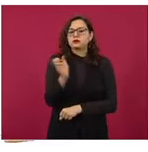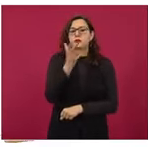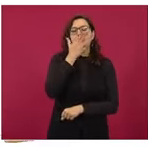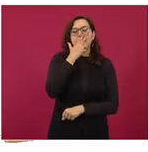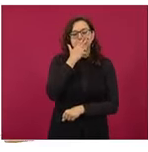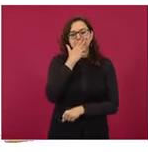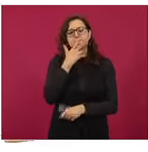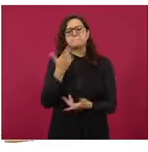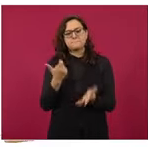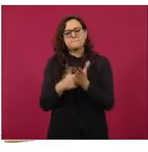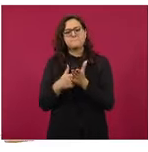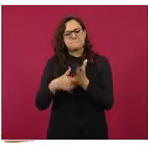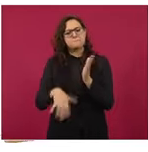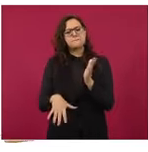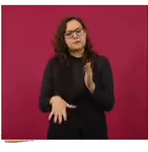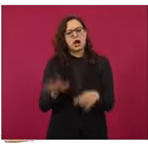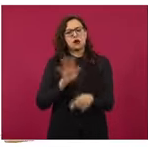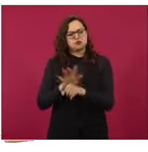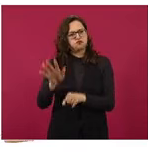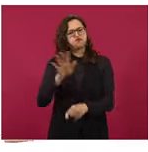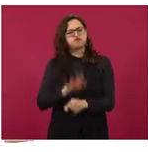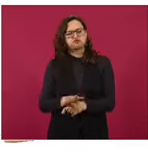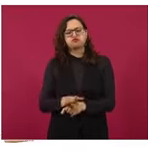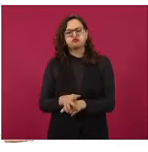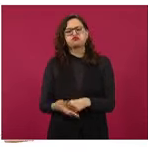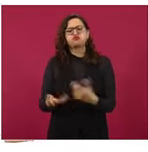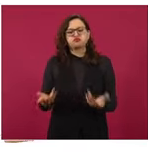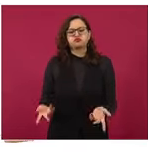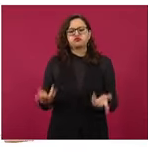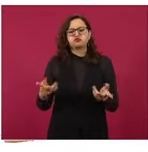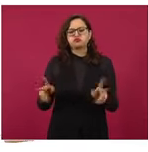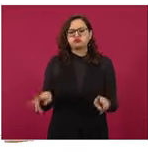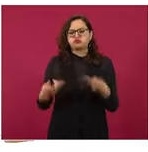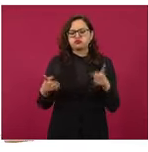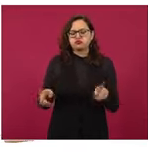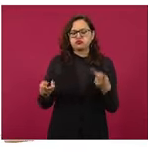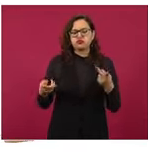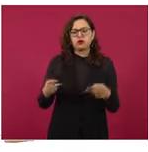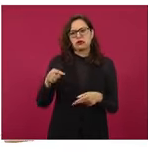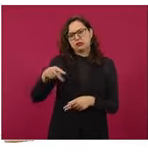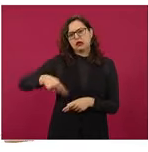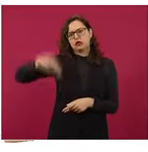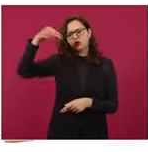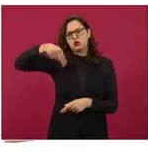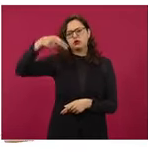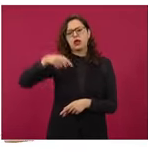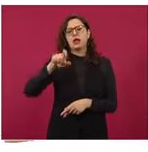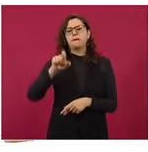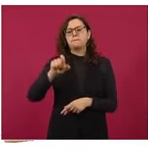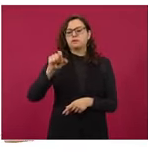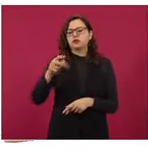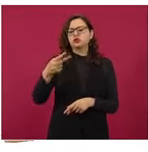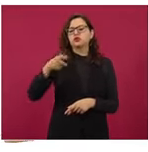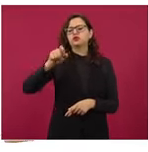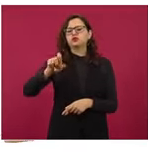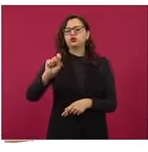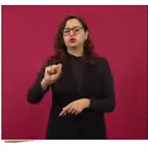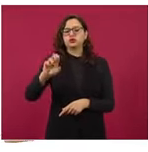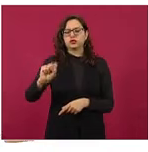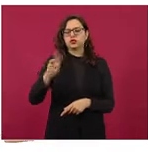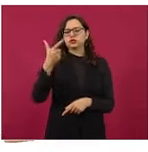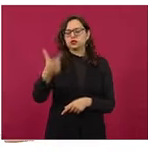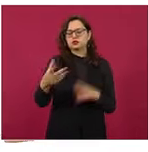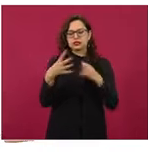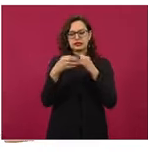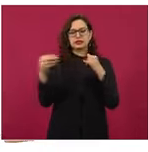Chihuahua, unas estaciones de servicio que están en el norte del país, con un precio al público de 22 pesos con